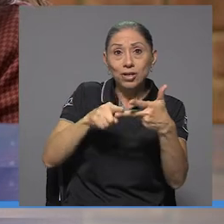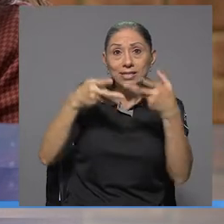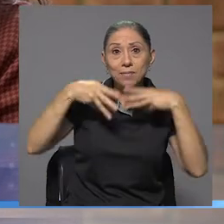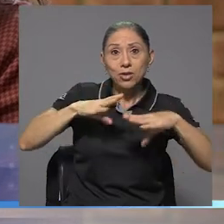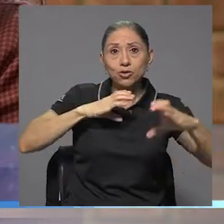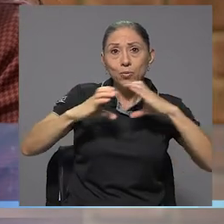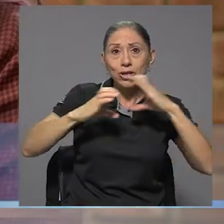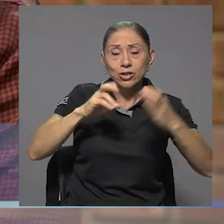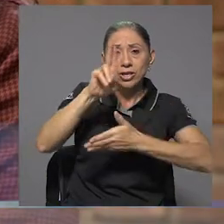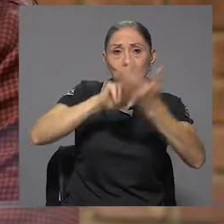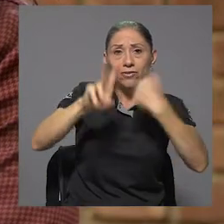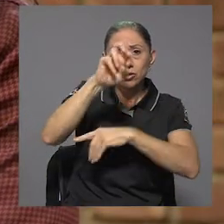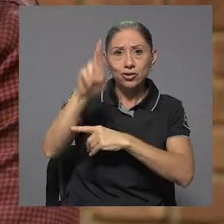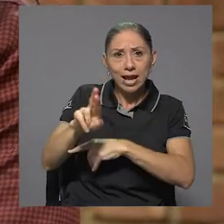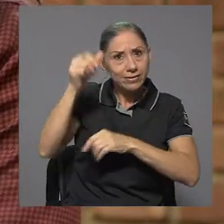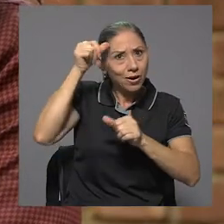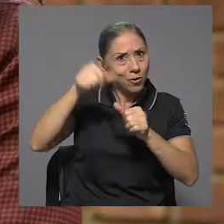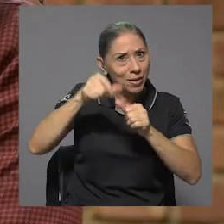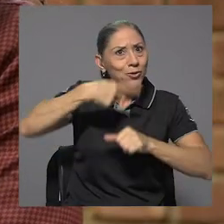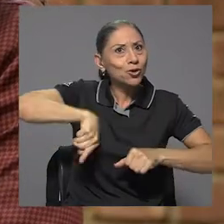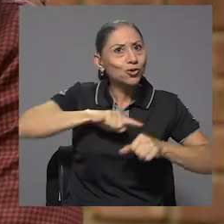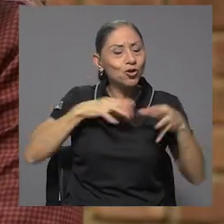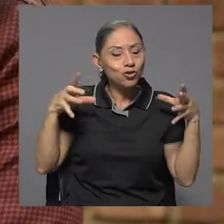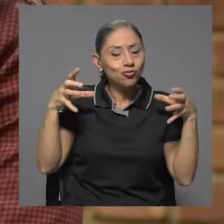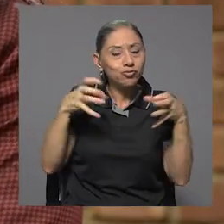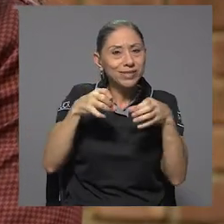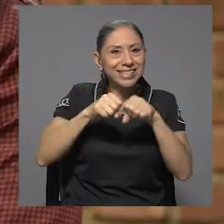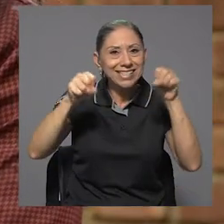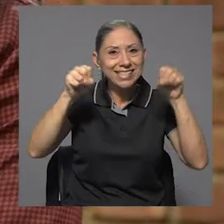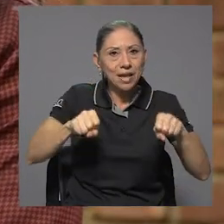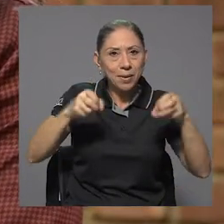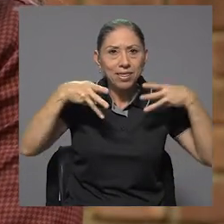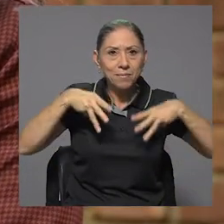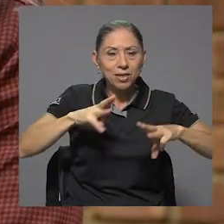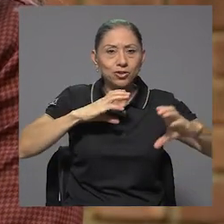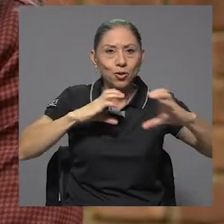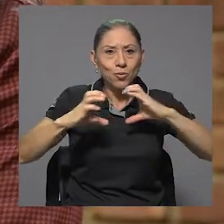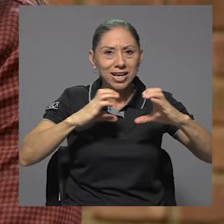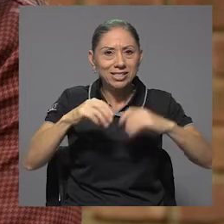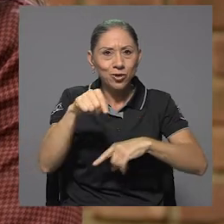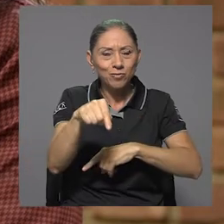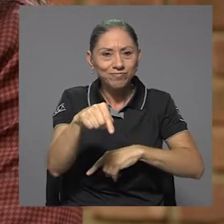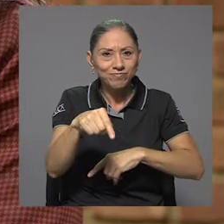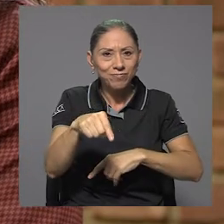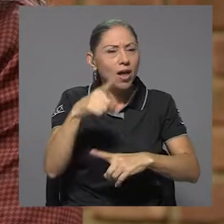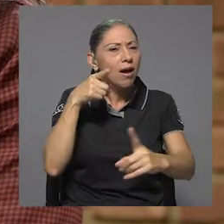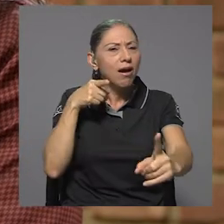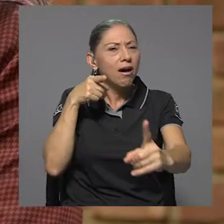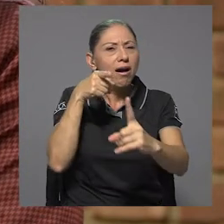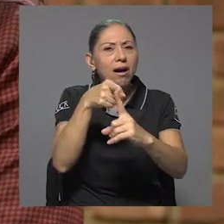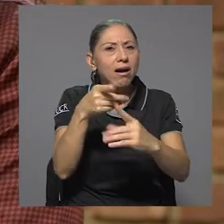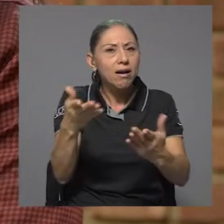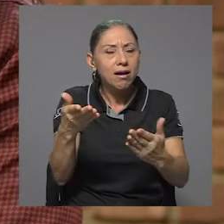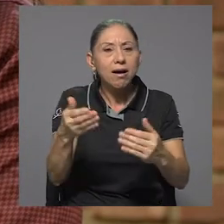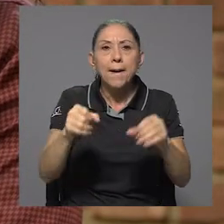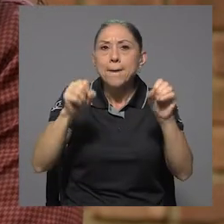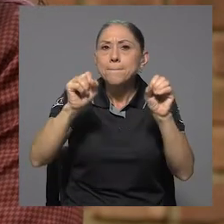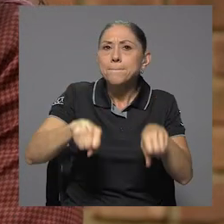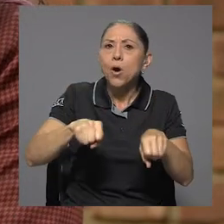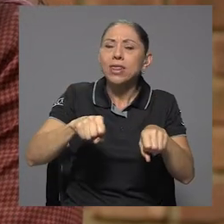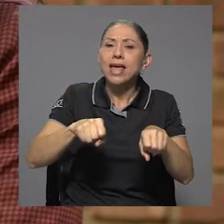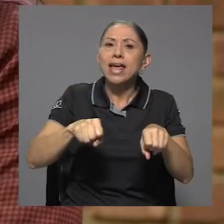Costa Rica. Recordemos que somos un sistema de medios de comunicación y pues el objetivo es poder desarrollar